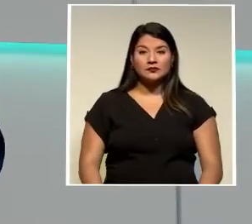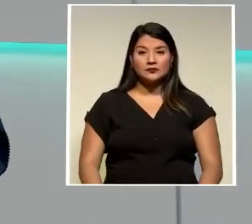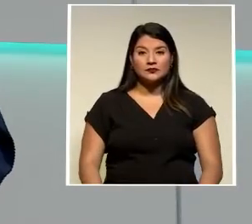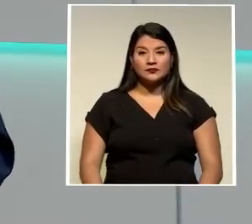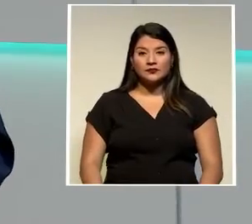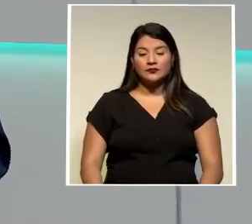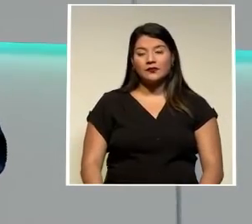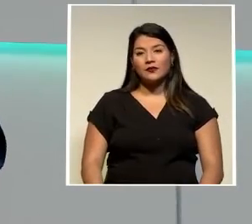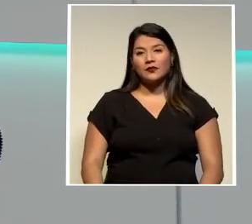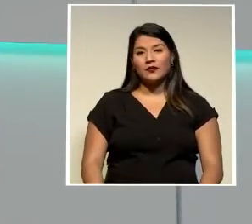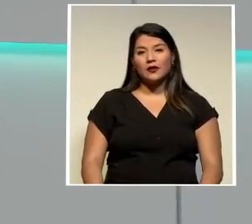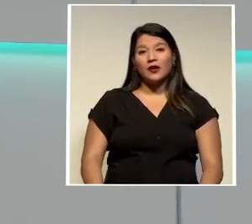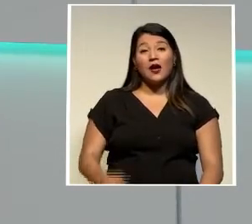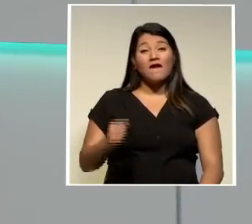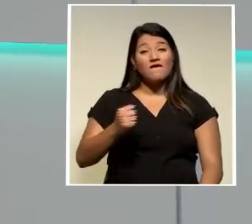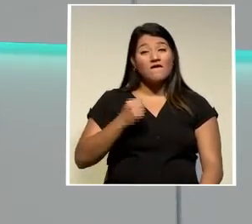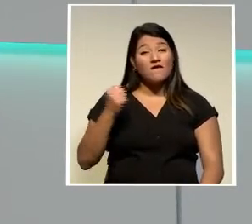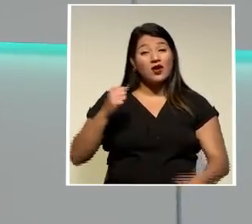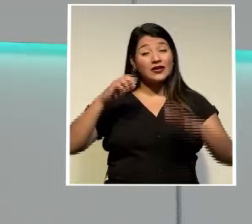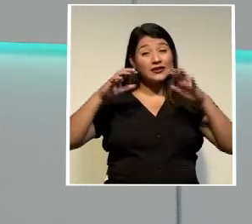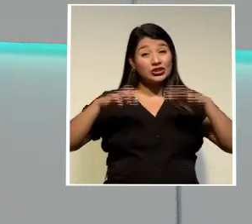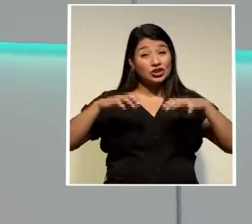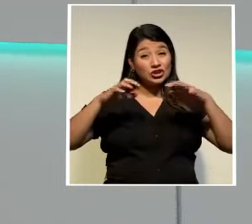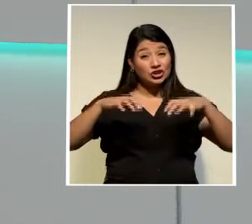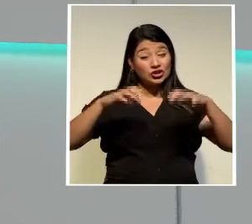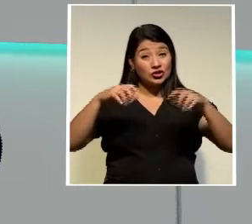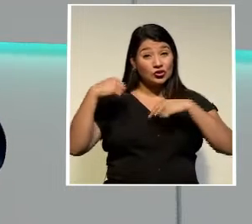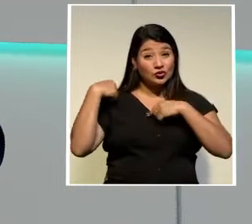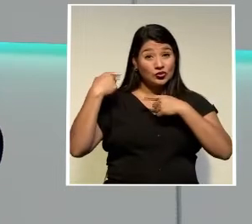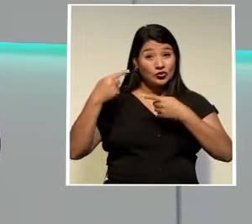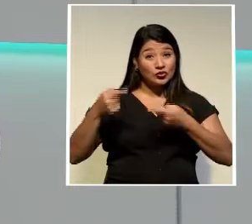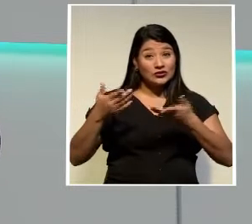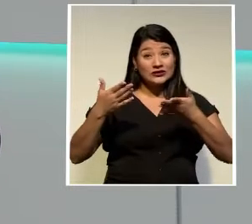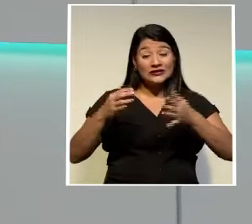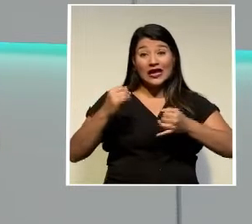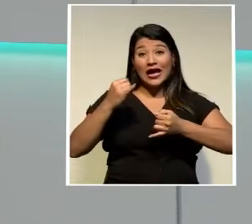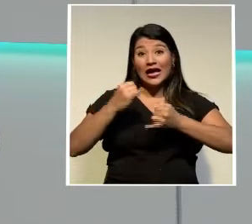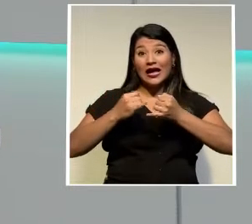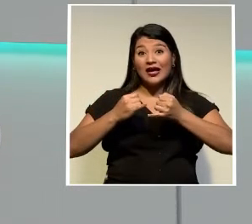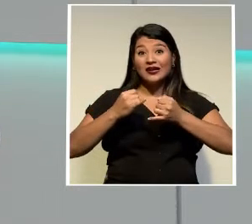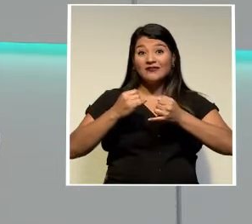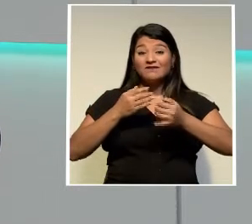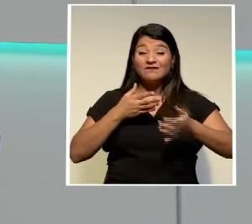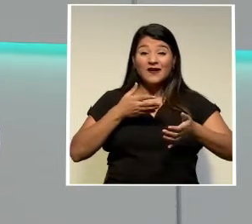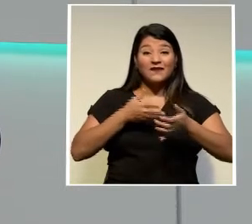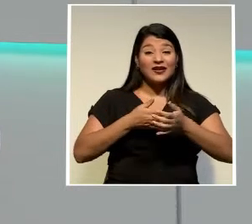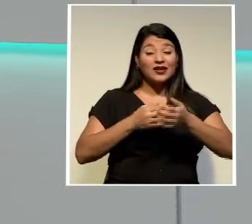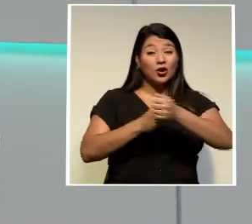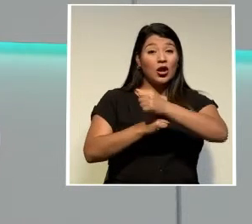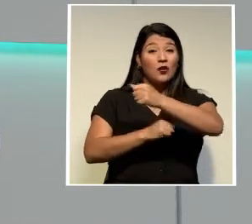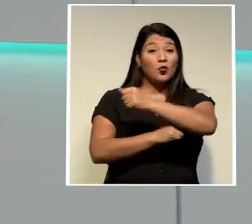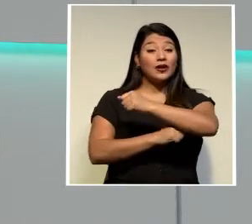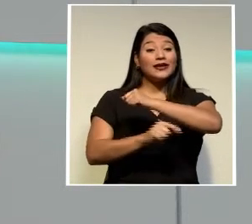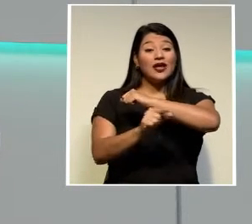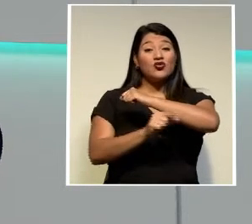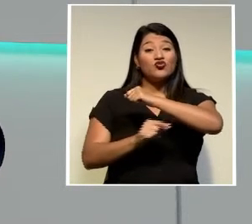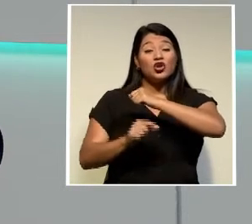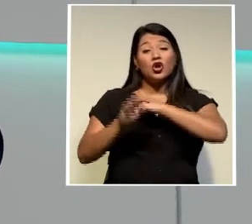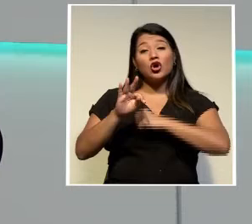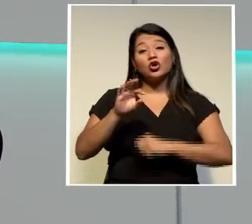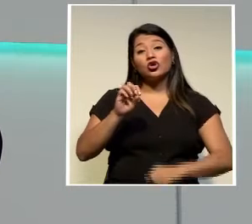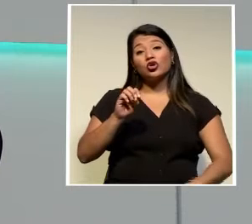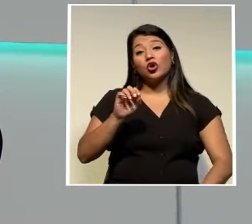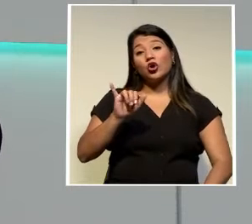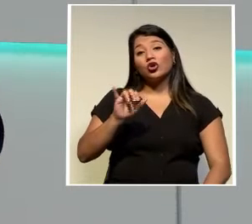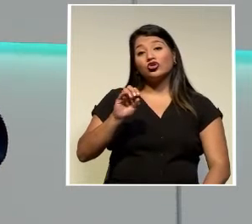Y las intensas lluvias de los últimos días terminaron de socavar el puente sobre el río Toyogres en San